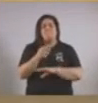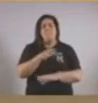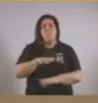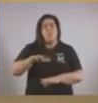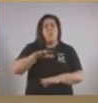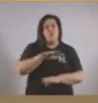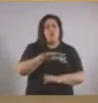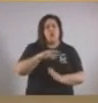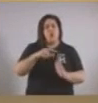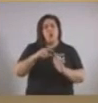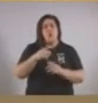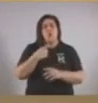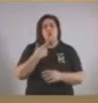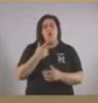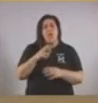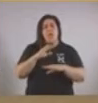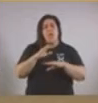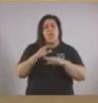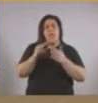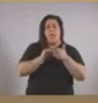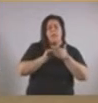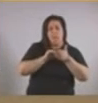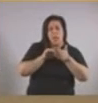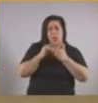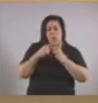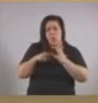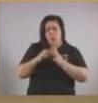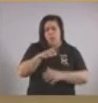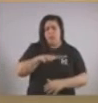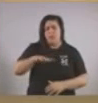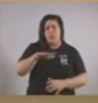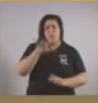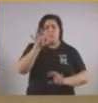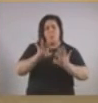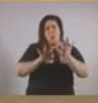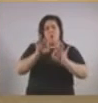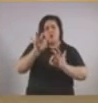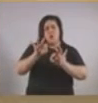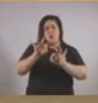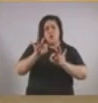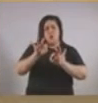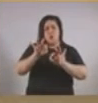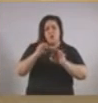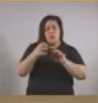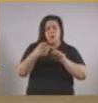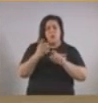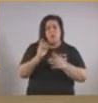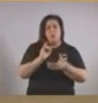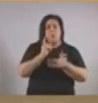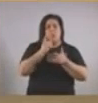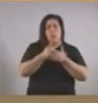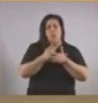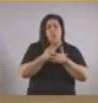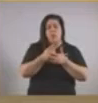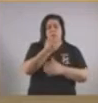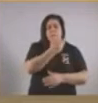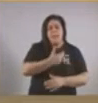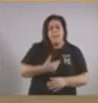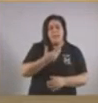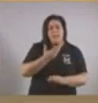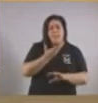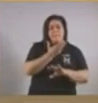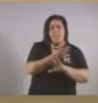legisladores de la ciudad a propósito del proyecto de ley sobre la delegación de facultades que pidió el Presidente de la Nación